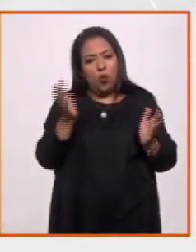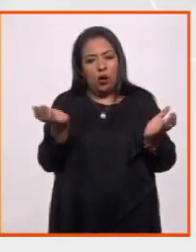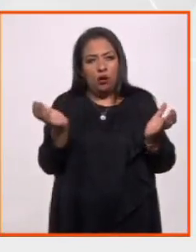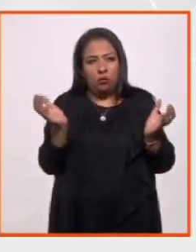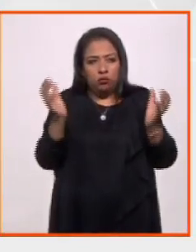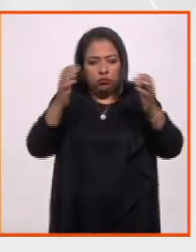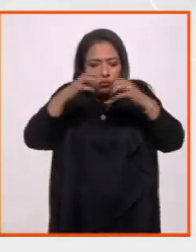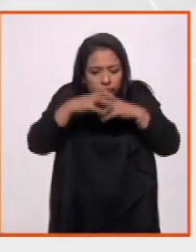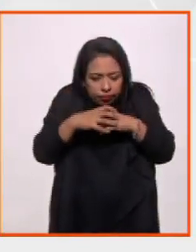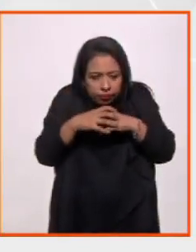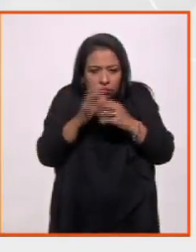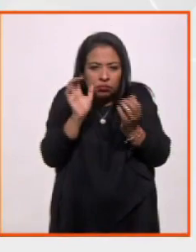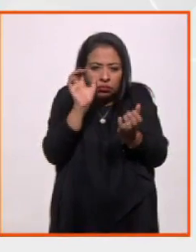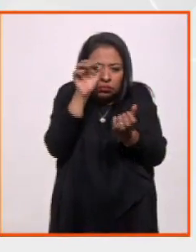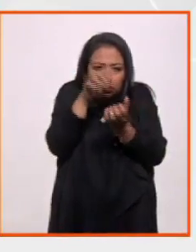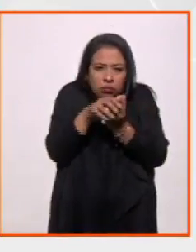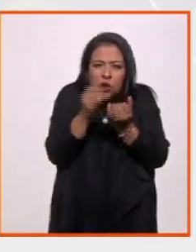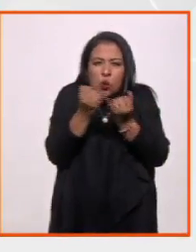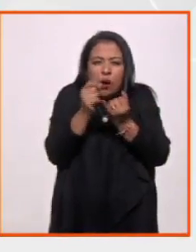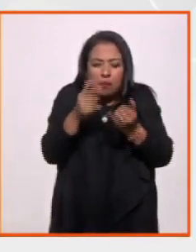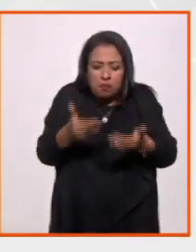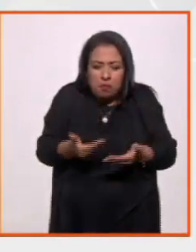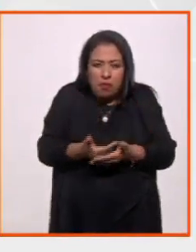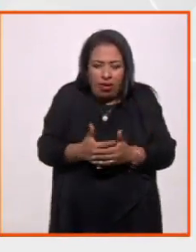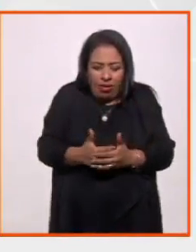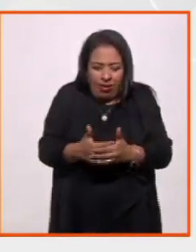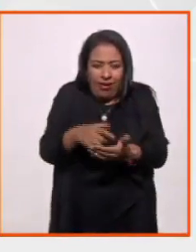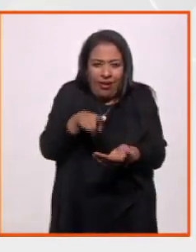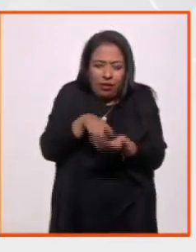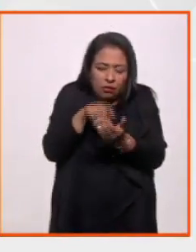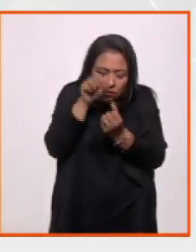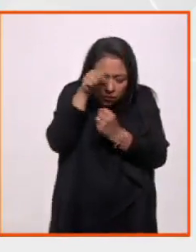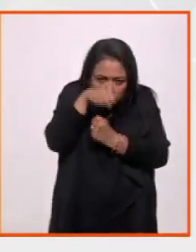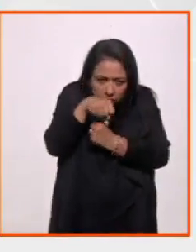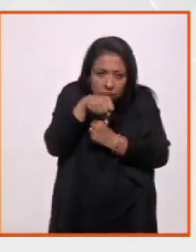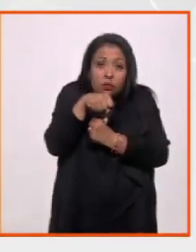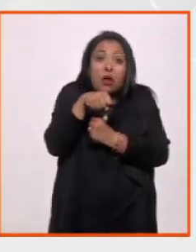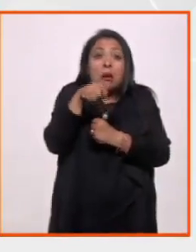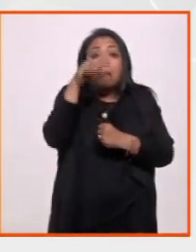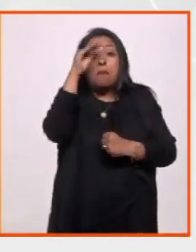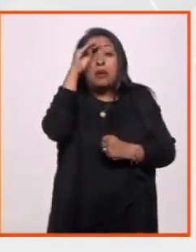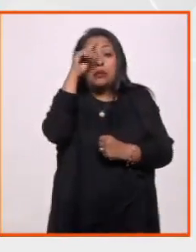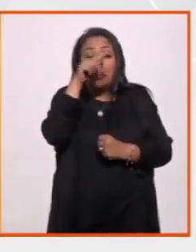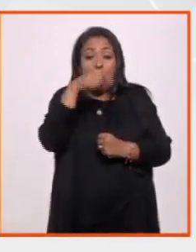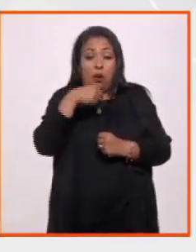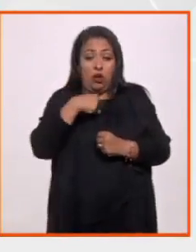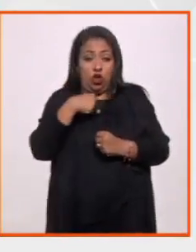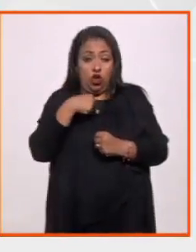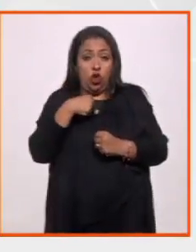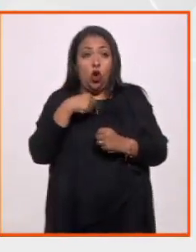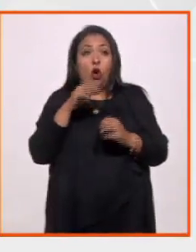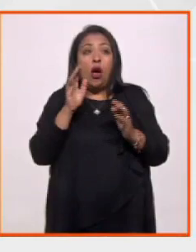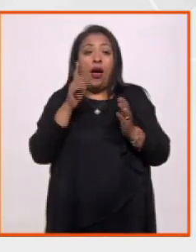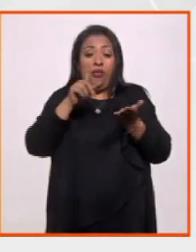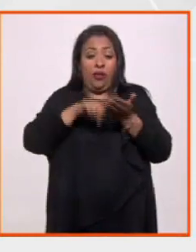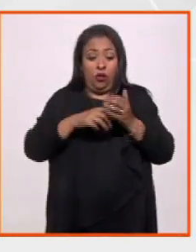tenían que flexionarlo en forma fetal. Había esta creencia de que uno cuando se forma dentro del útero, pues